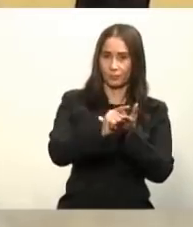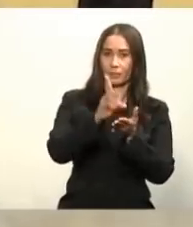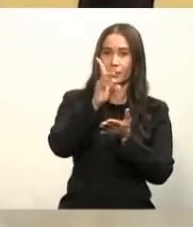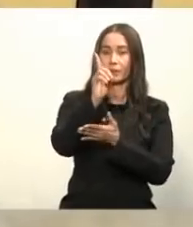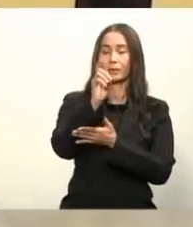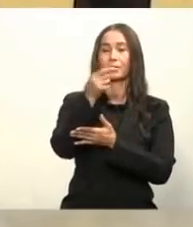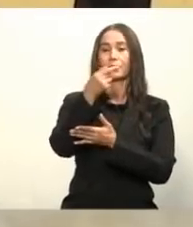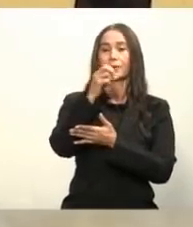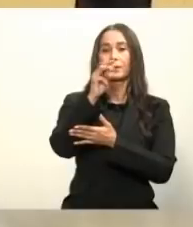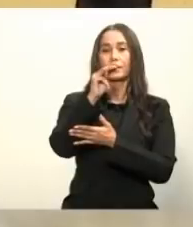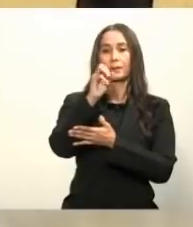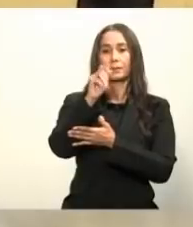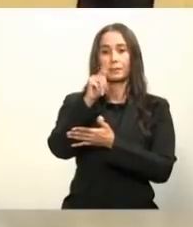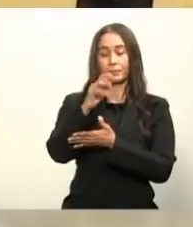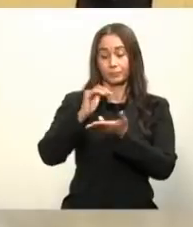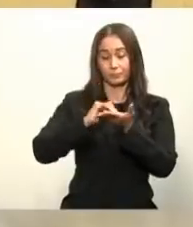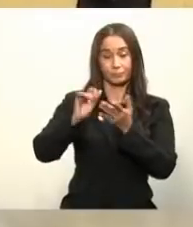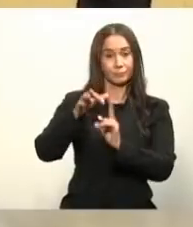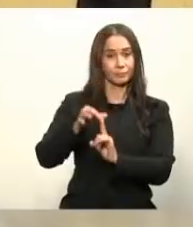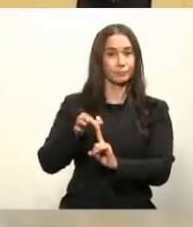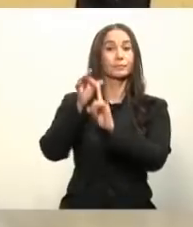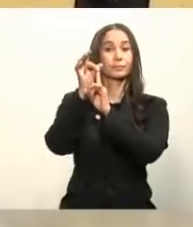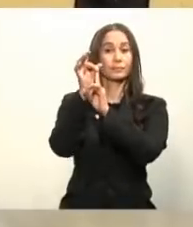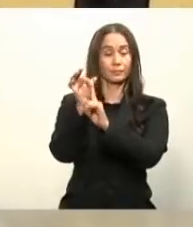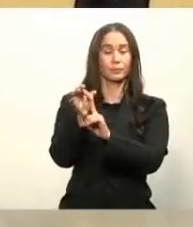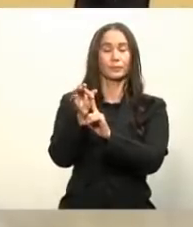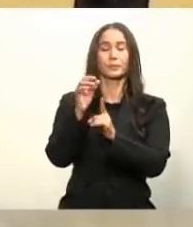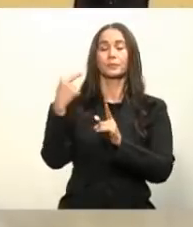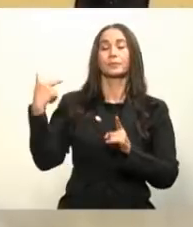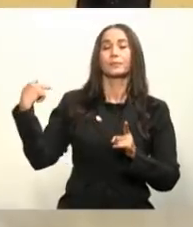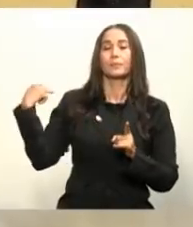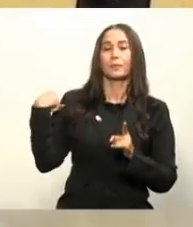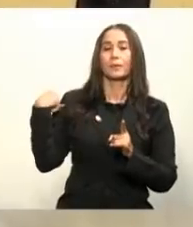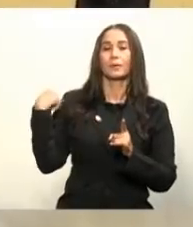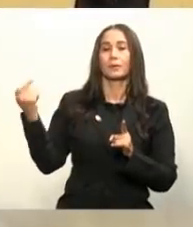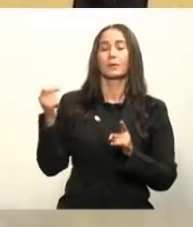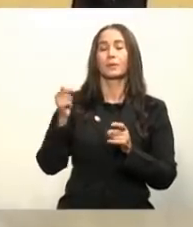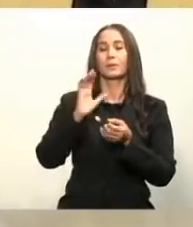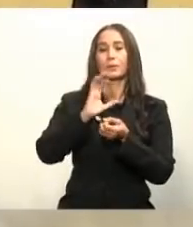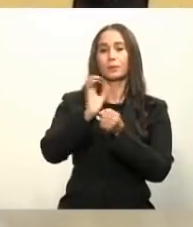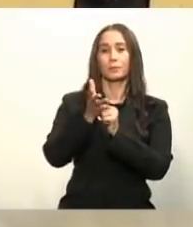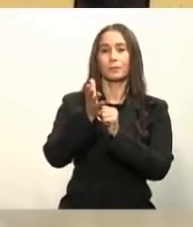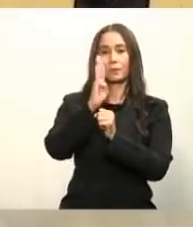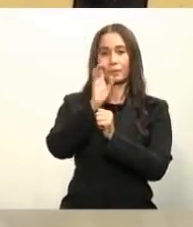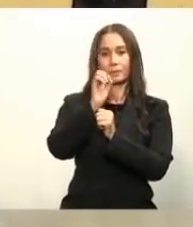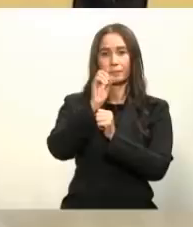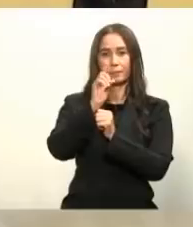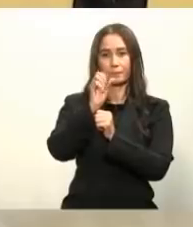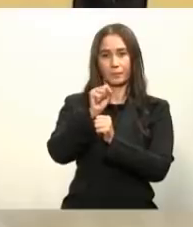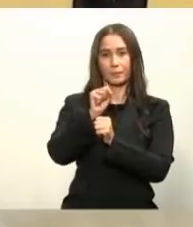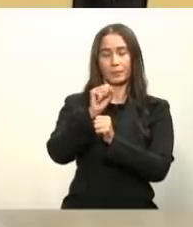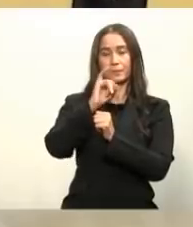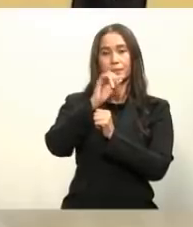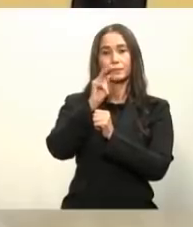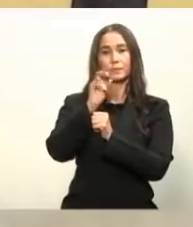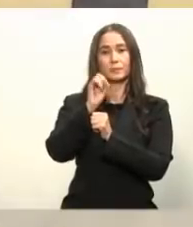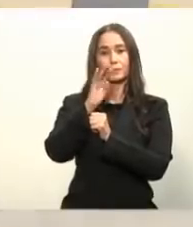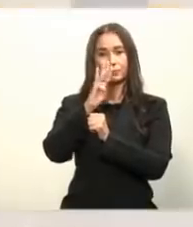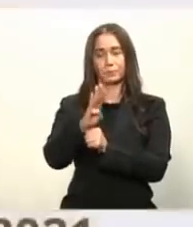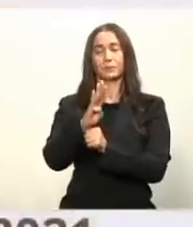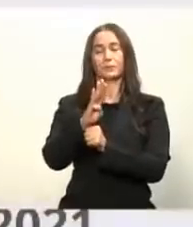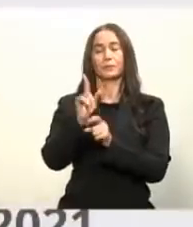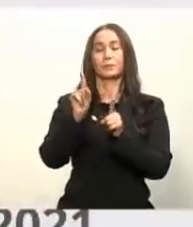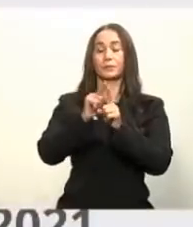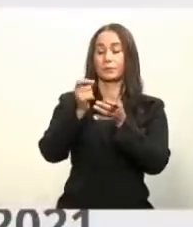Dijemaps del permiso especial transitorio de la vacuna Coronavax de Sinovacs. También la